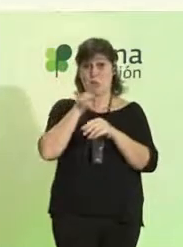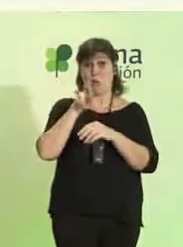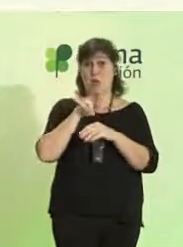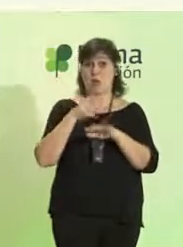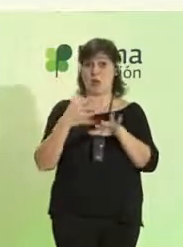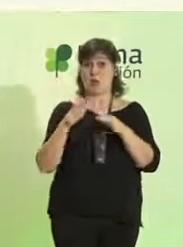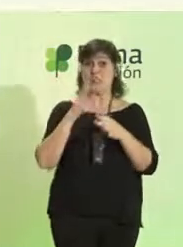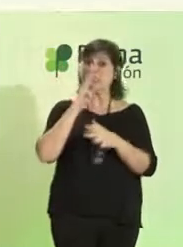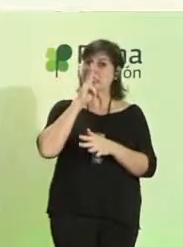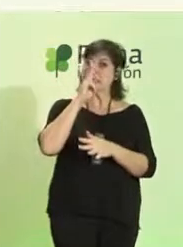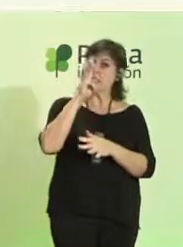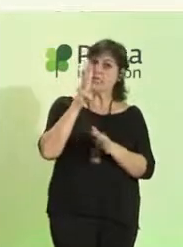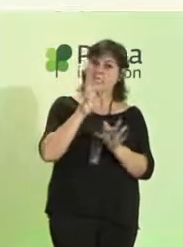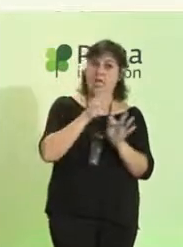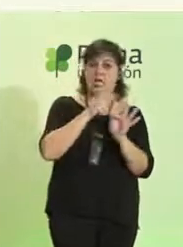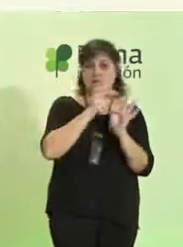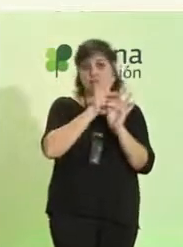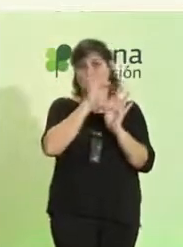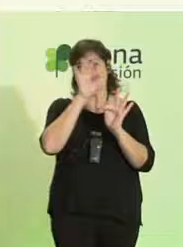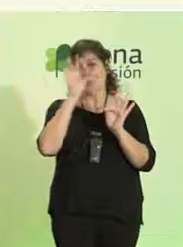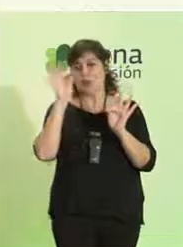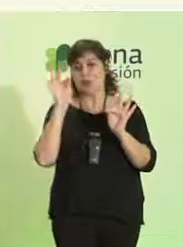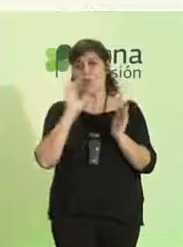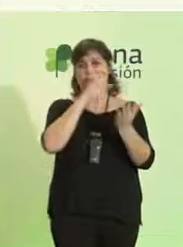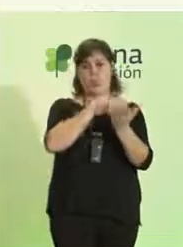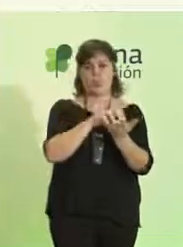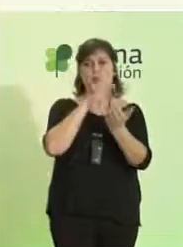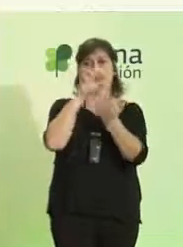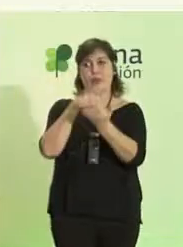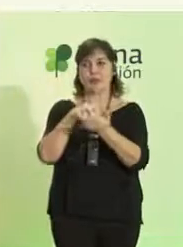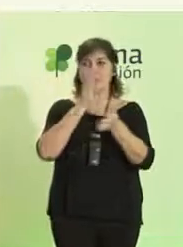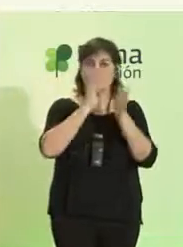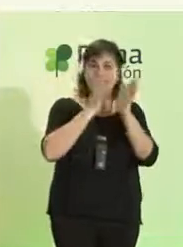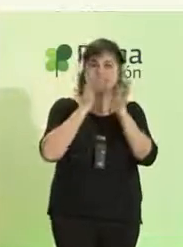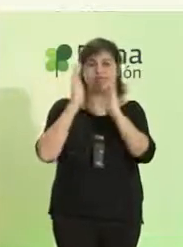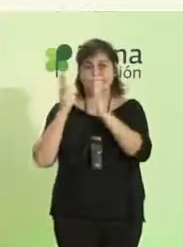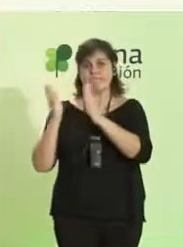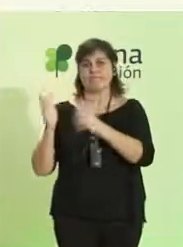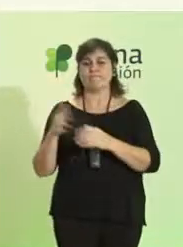años, en distintos centros, en distintas situaciones.